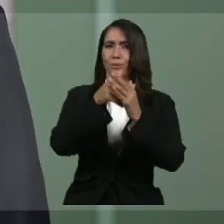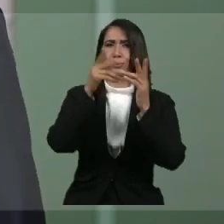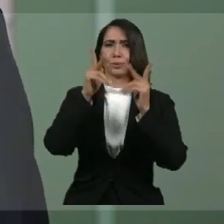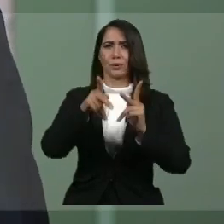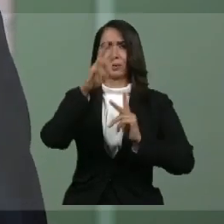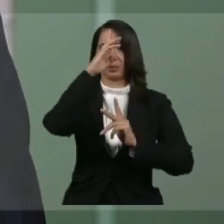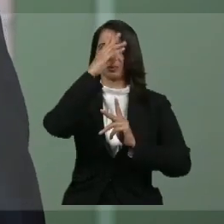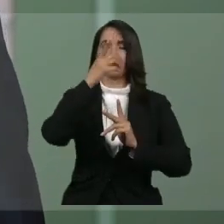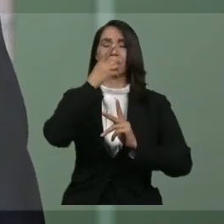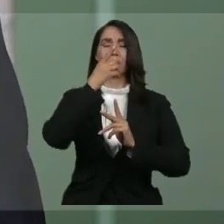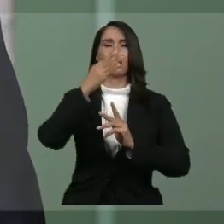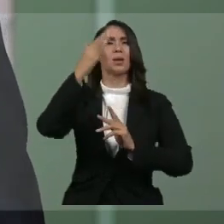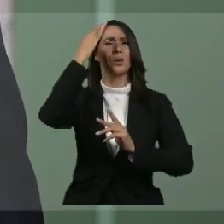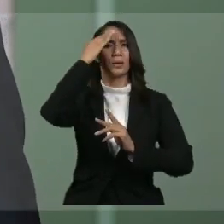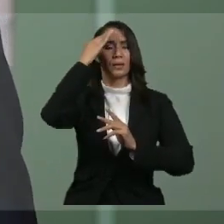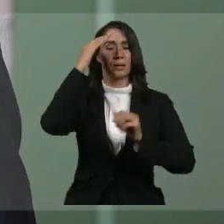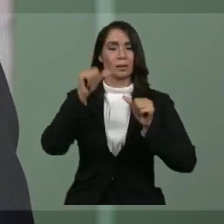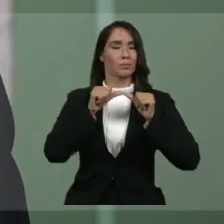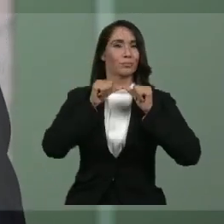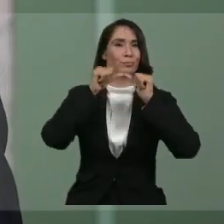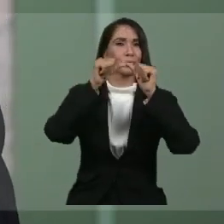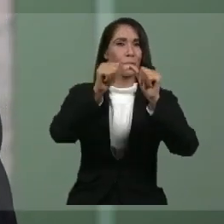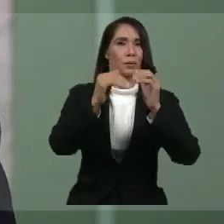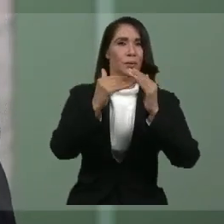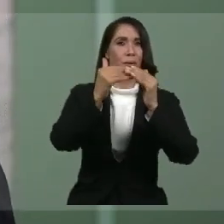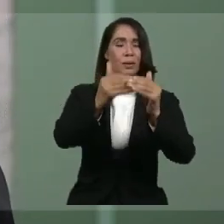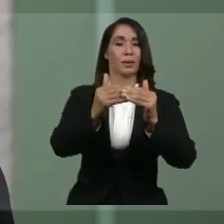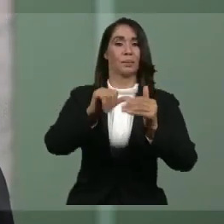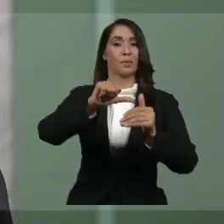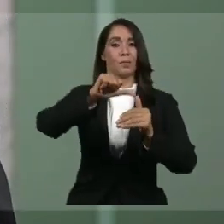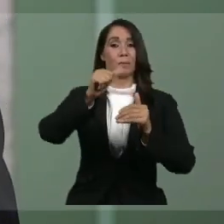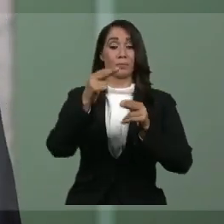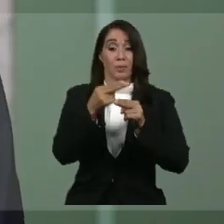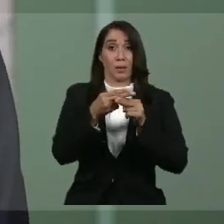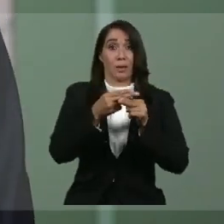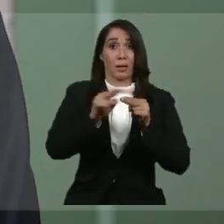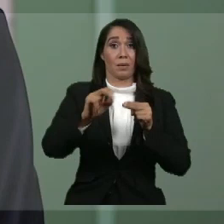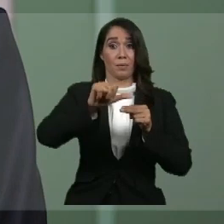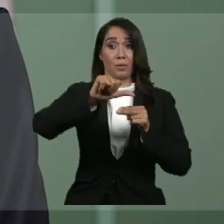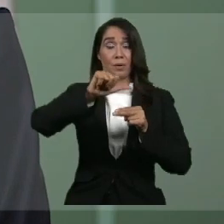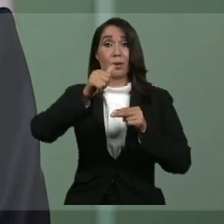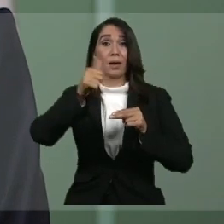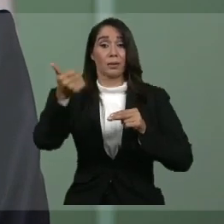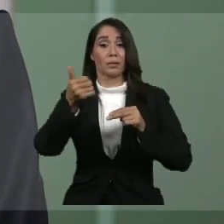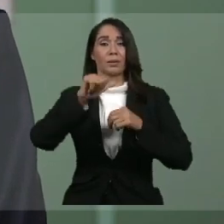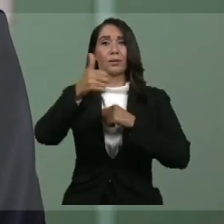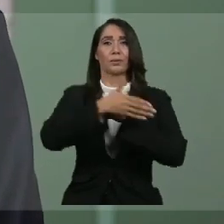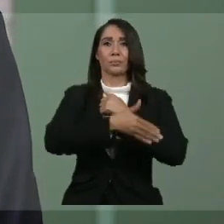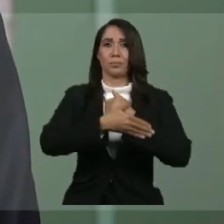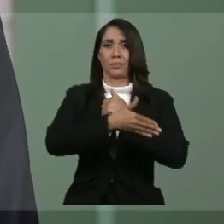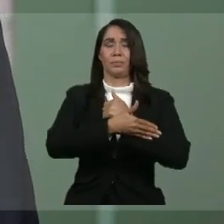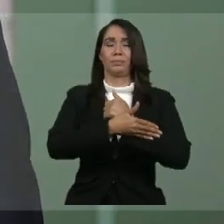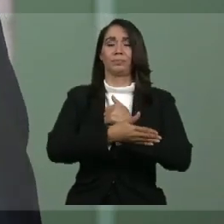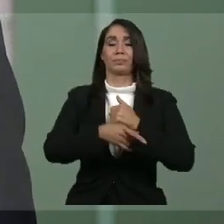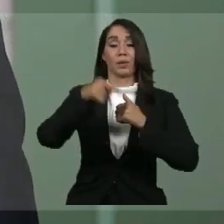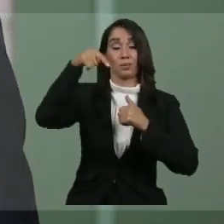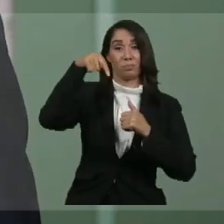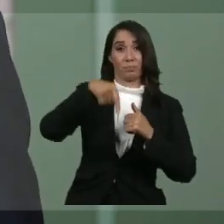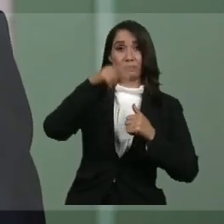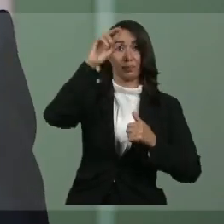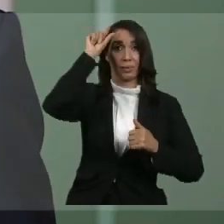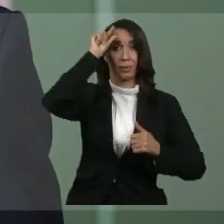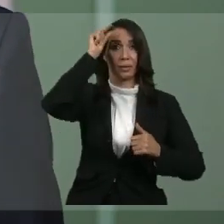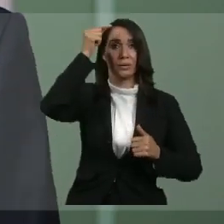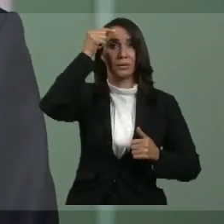estoy seguro que saldremos adelante ante que otros países de la región. Por eso, desde el Gobierno,